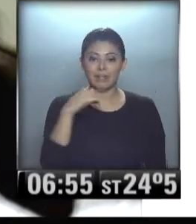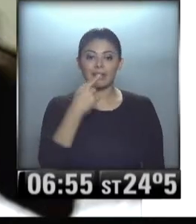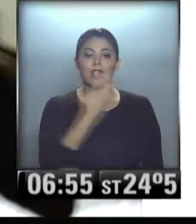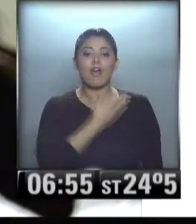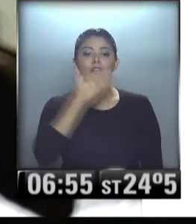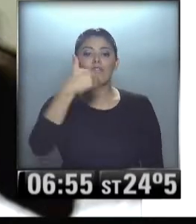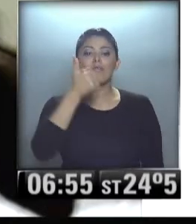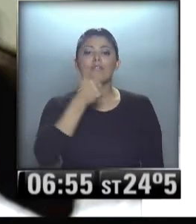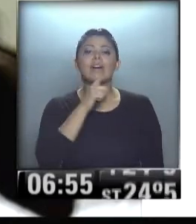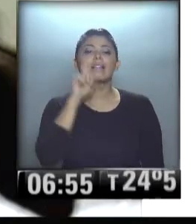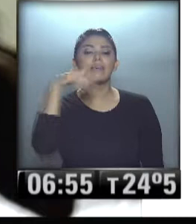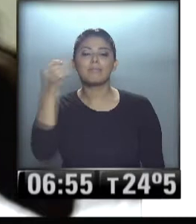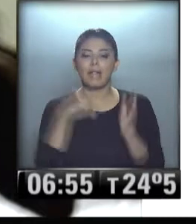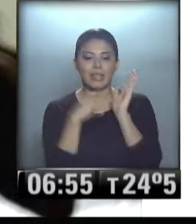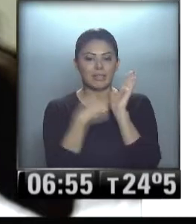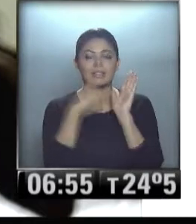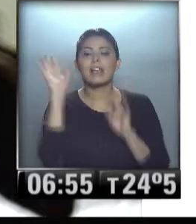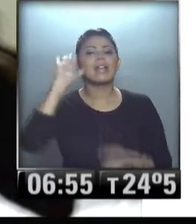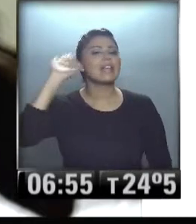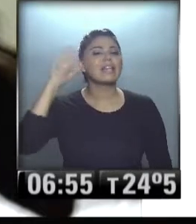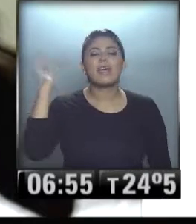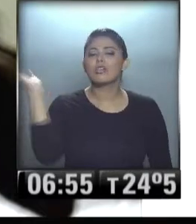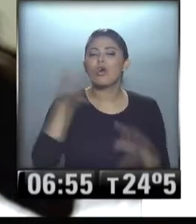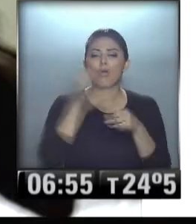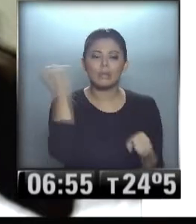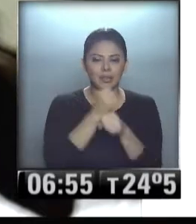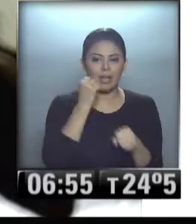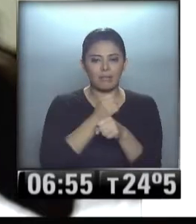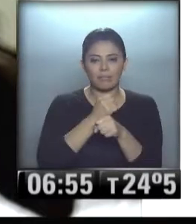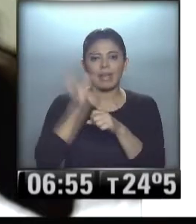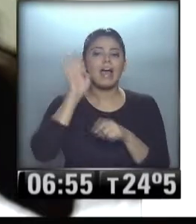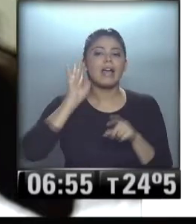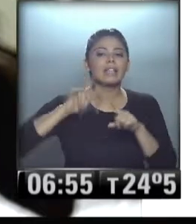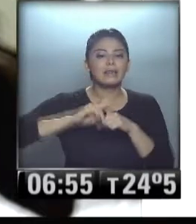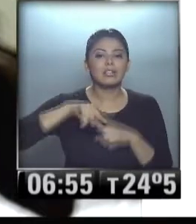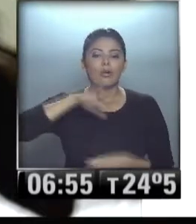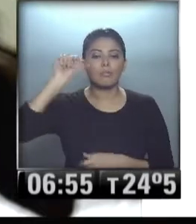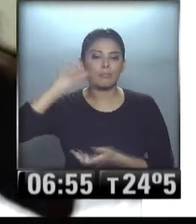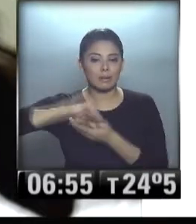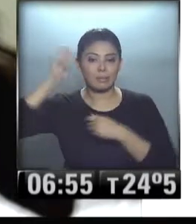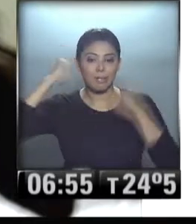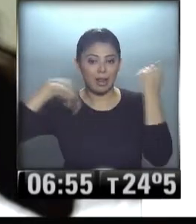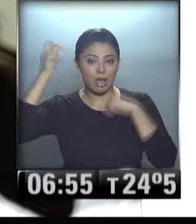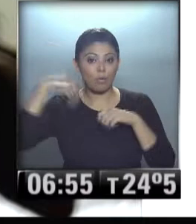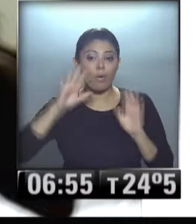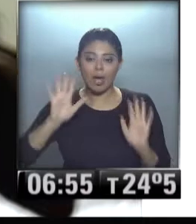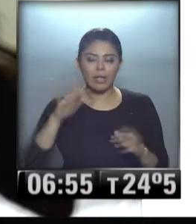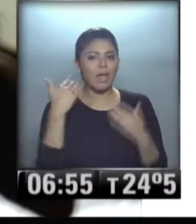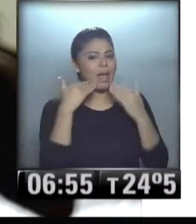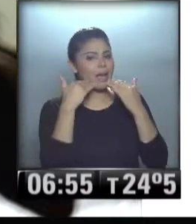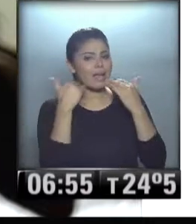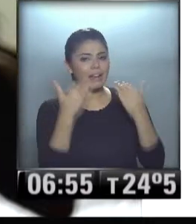Rayo, Nadia y todo el equipo, Hugo, Karina, técnicos desde Asunción, Paraguay. Desde Paraguay. Ay, gracias